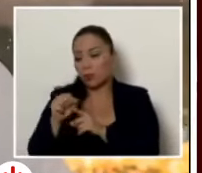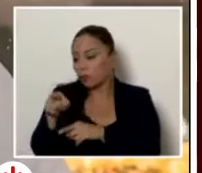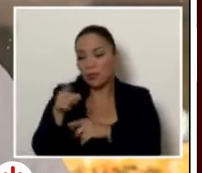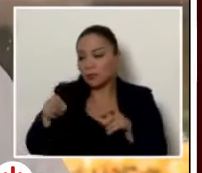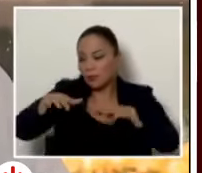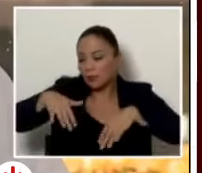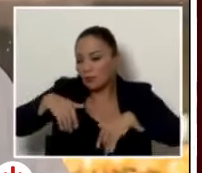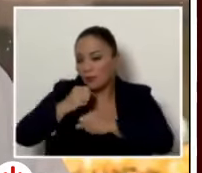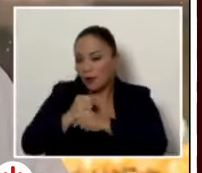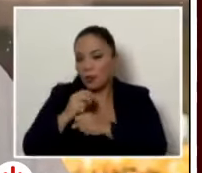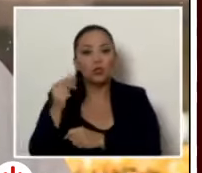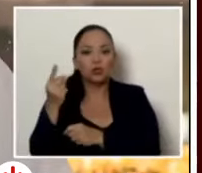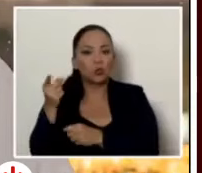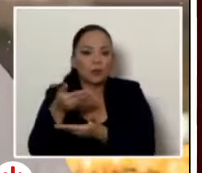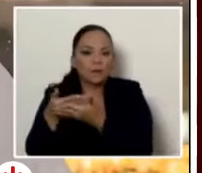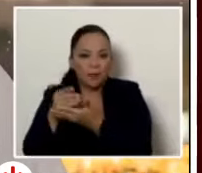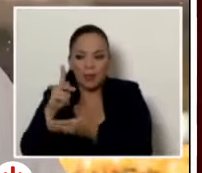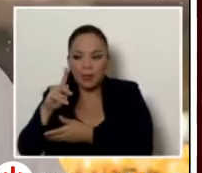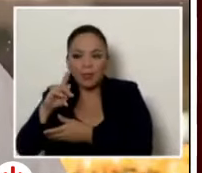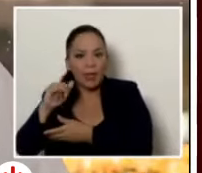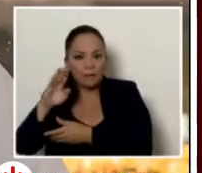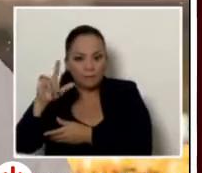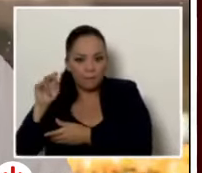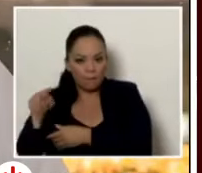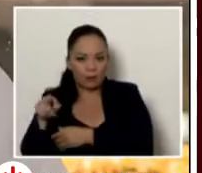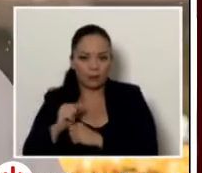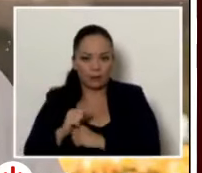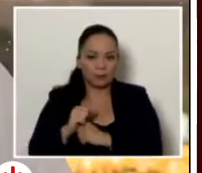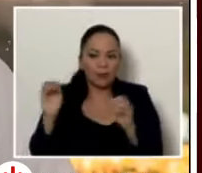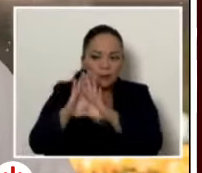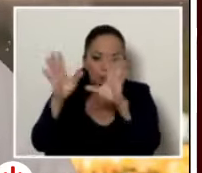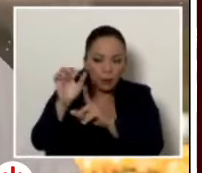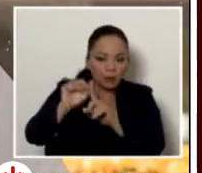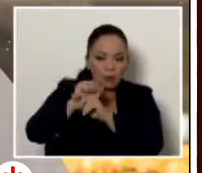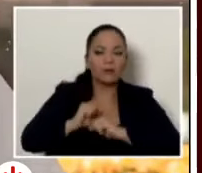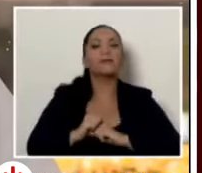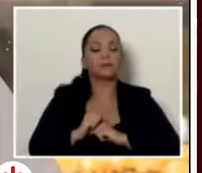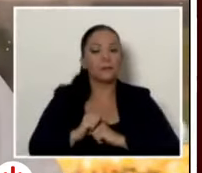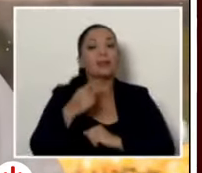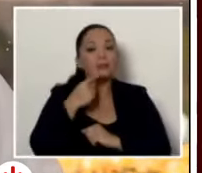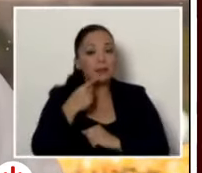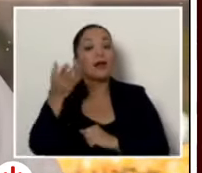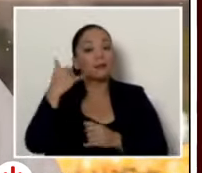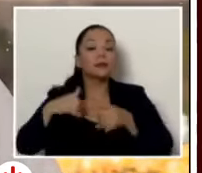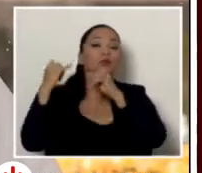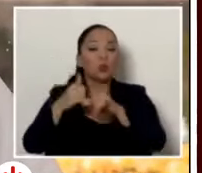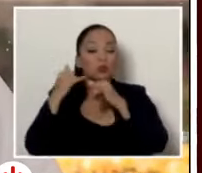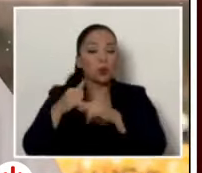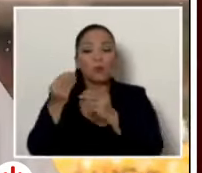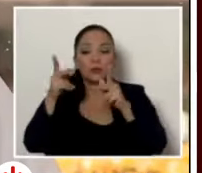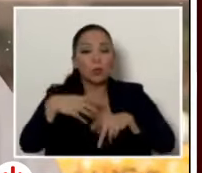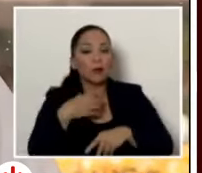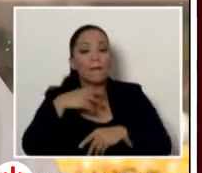en el caso de la bebé que está totalmente claro porque he entrevistado muchas personas y se dieron denuncias al caso y nunca se hizo nada por parte